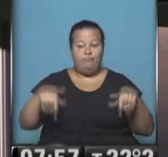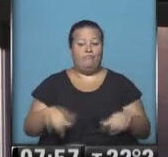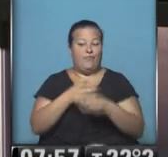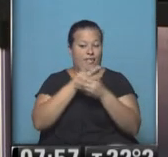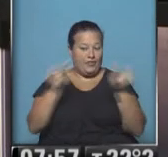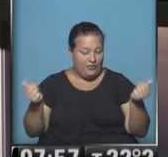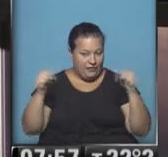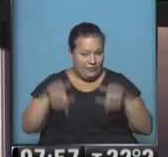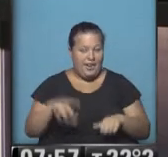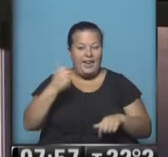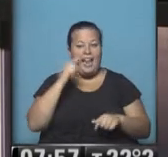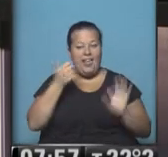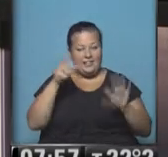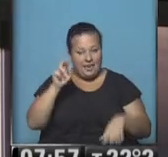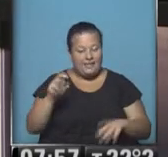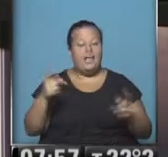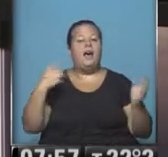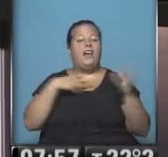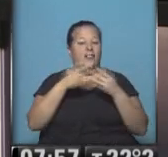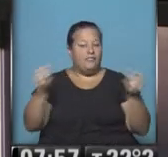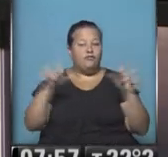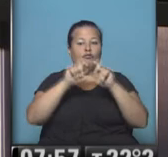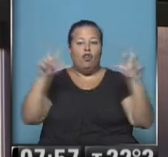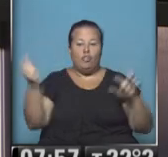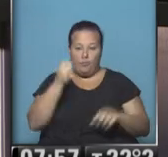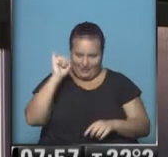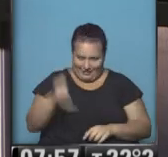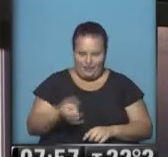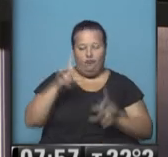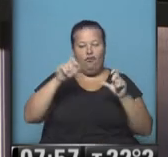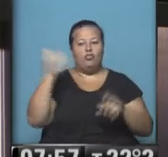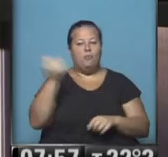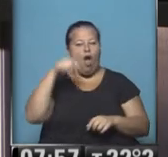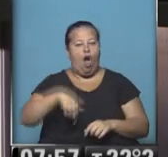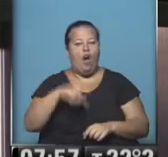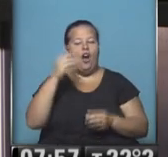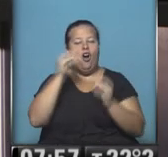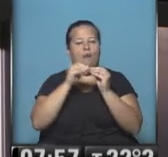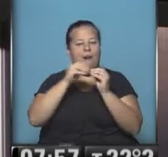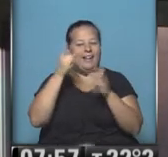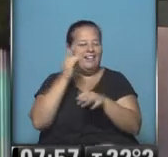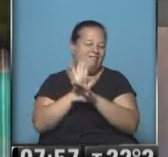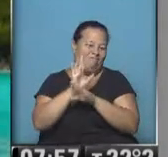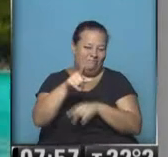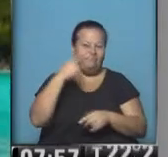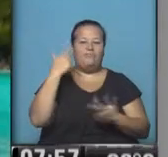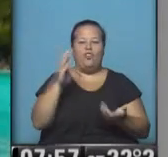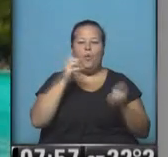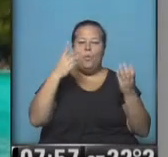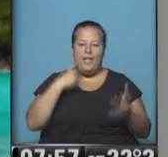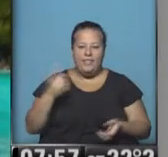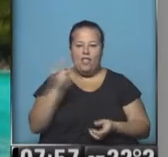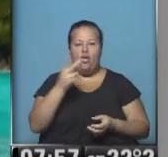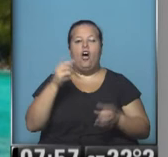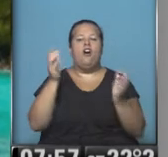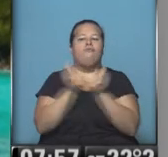ponemos punto final a Nadia 630, nos vamos a ir con una foto destacada, Sí, tenemos la foto destacada de nuestro columnista Omar Esteban Ampuero. Hola, buen día, Gabriela y